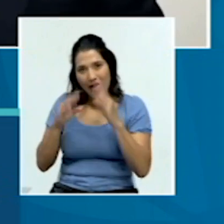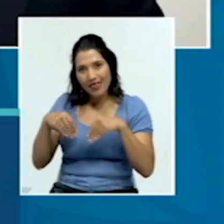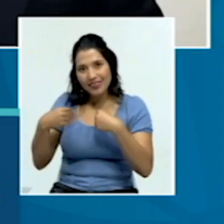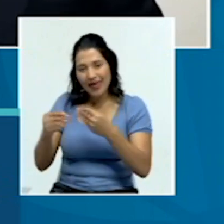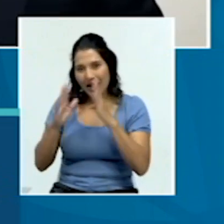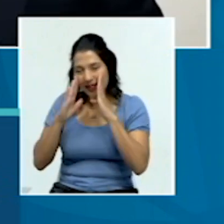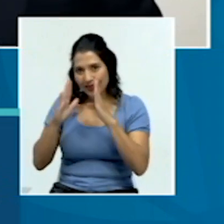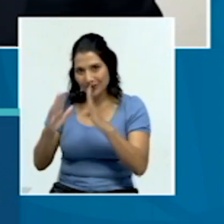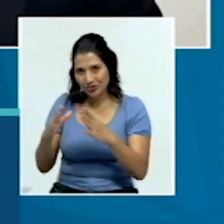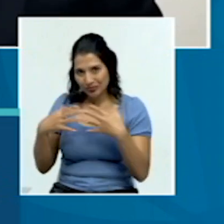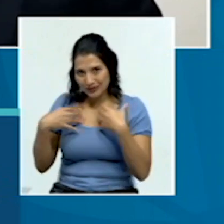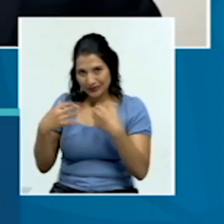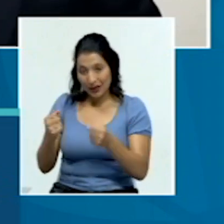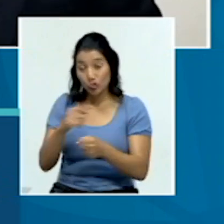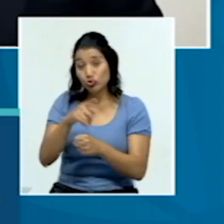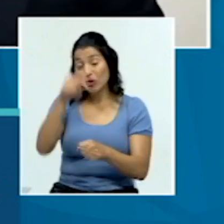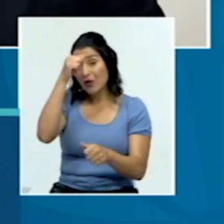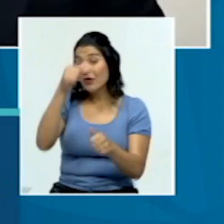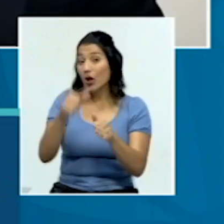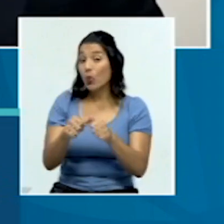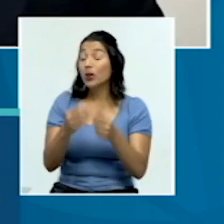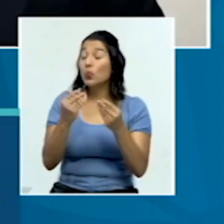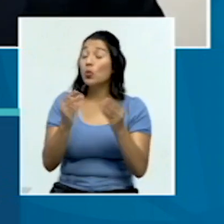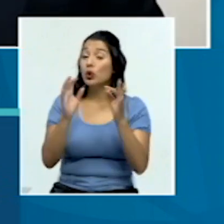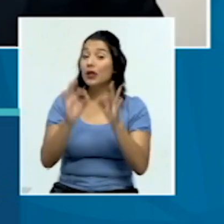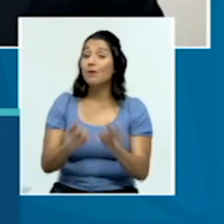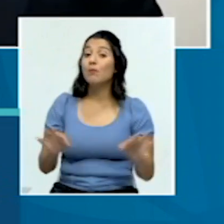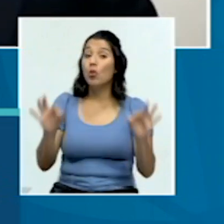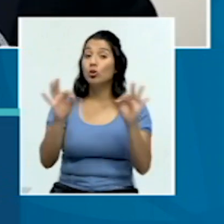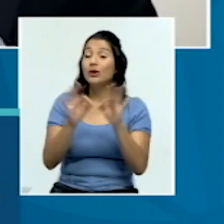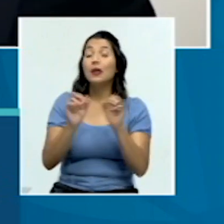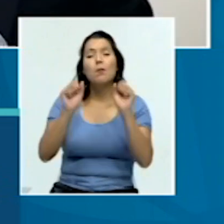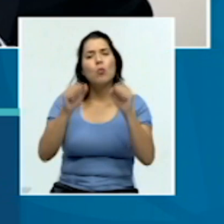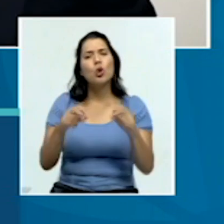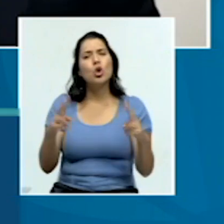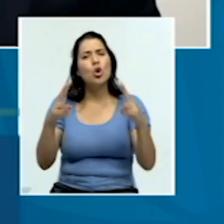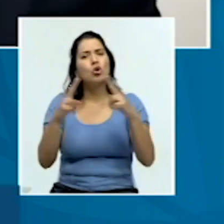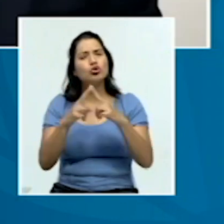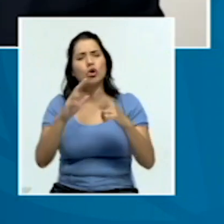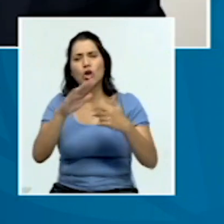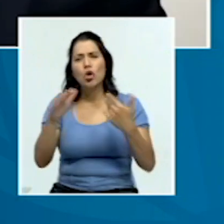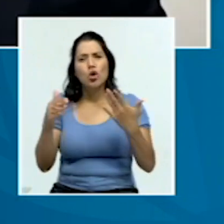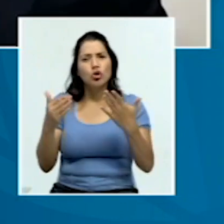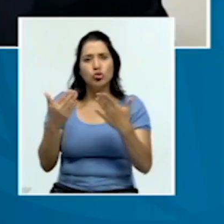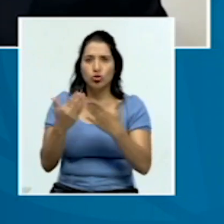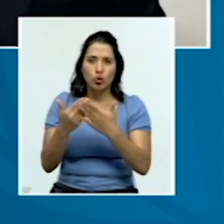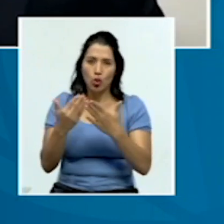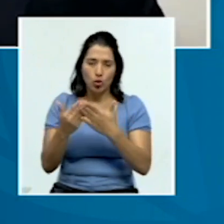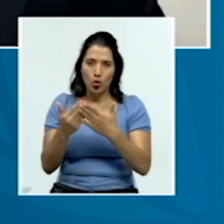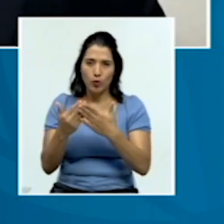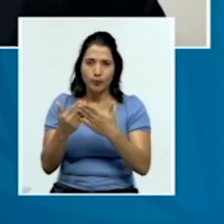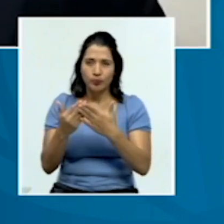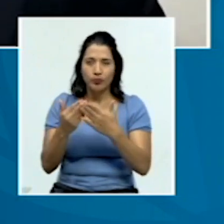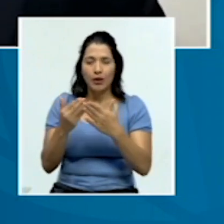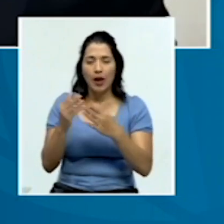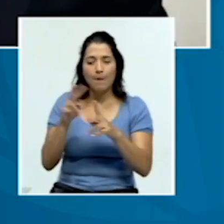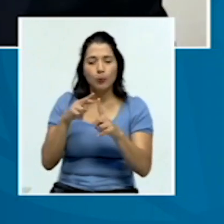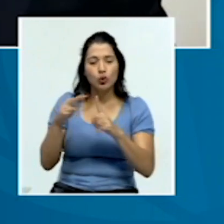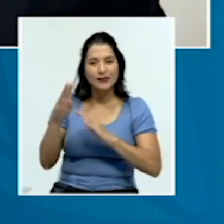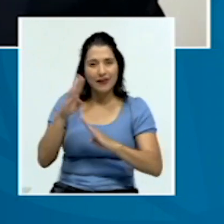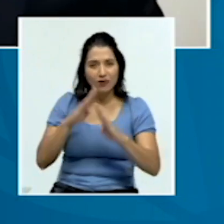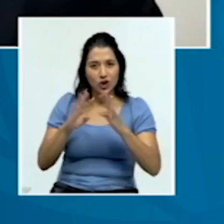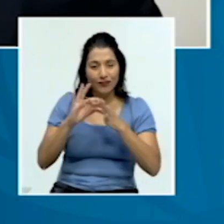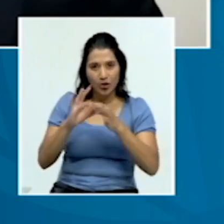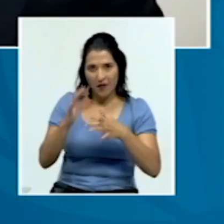que no solamente es importante conocer todos los aspectos biológicos de las enfermedades. recordemos que nosotros no